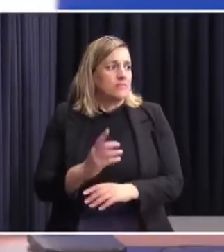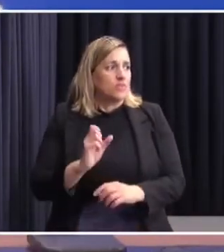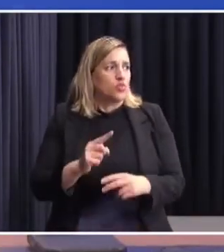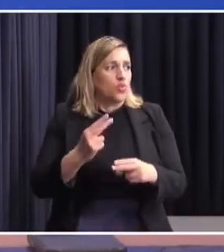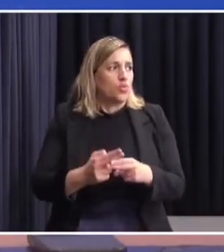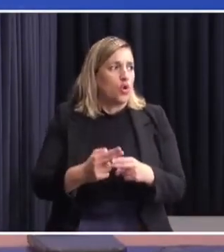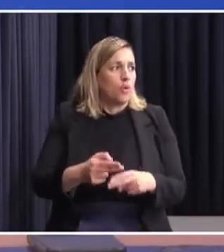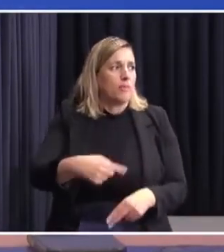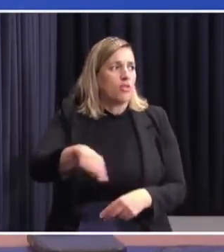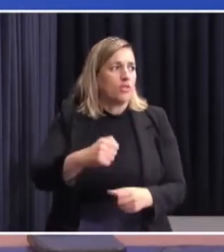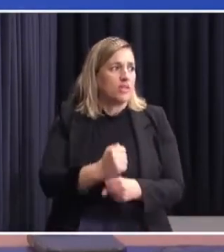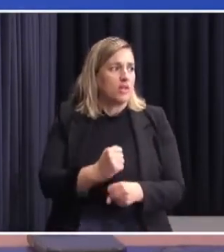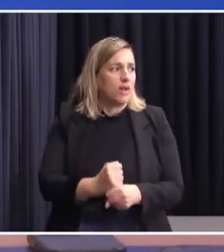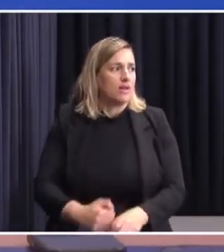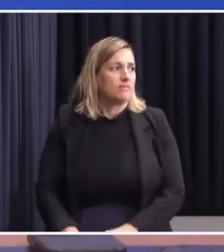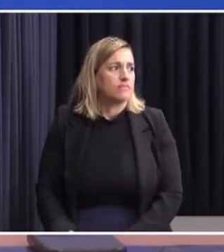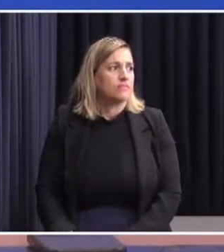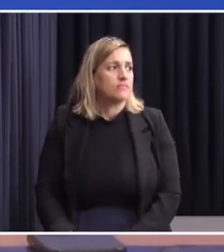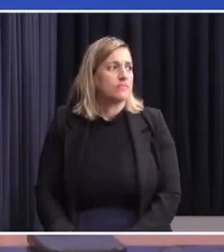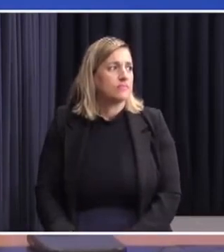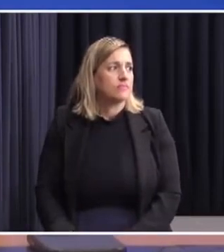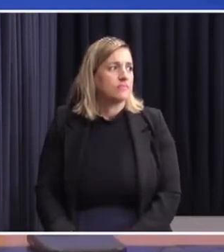y mencionen al medio que representan. Muchas gracias.